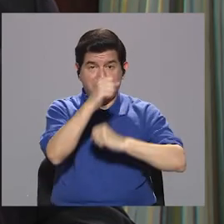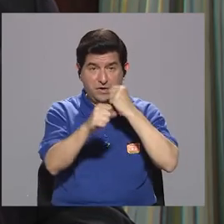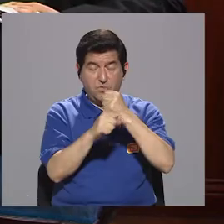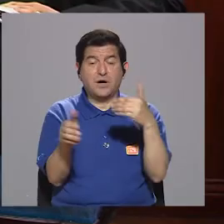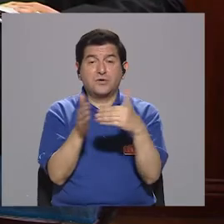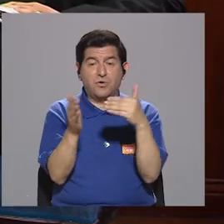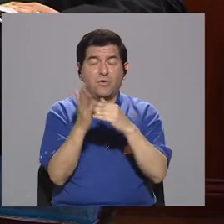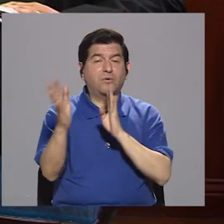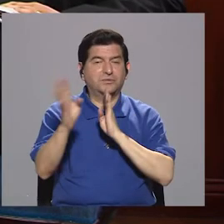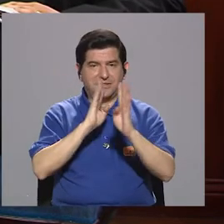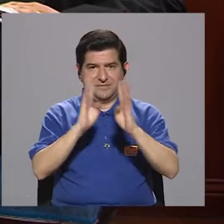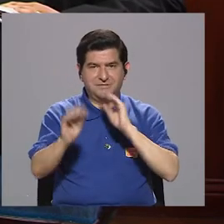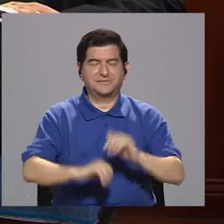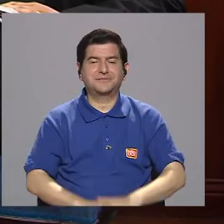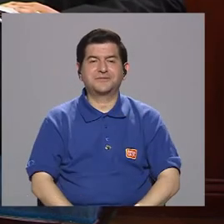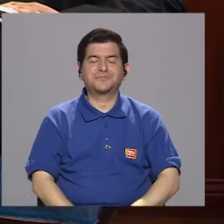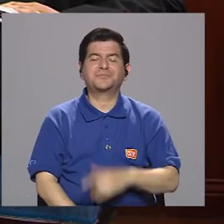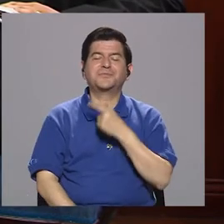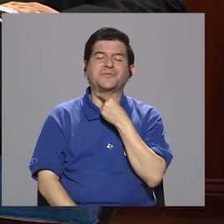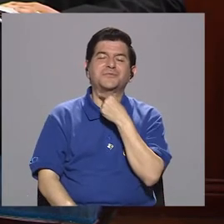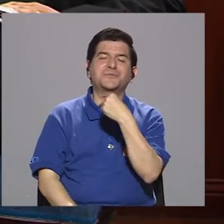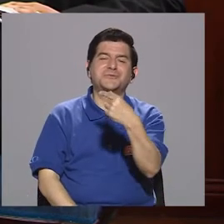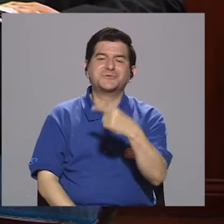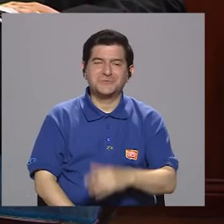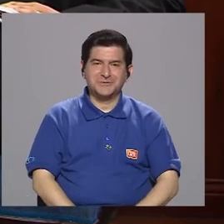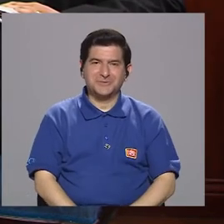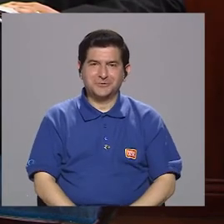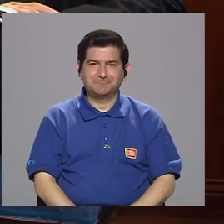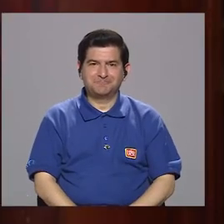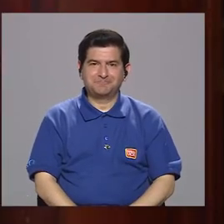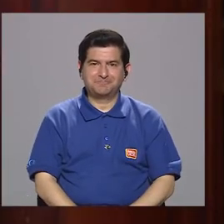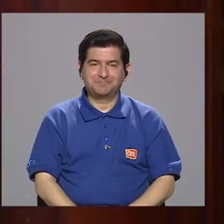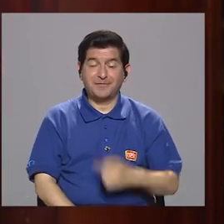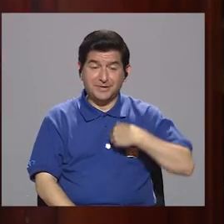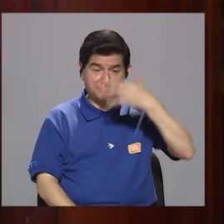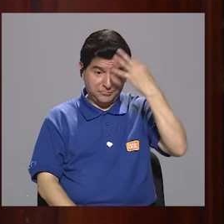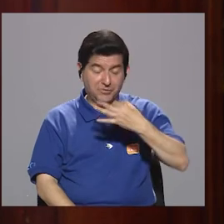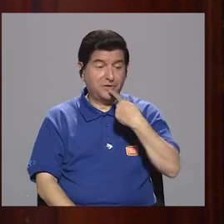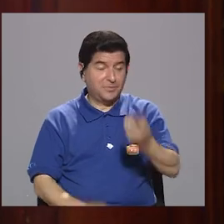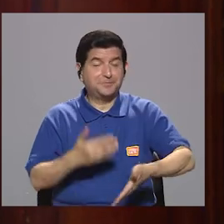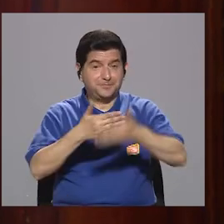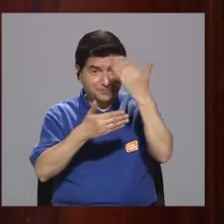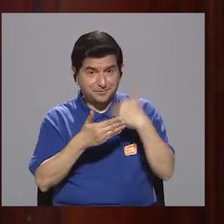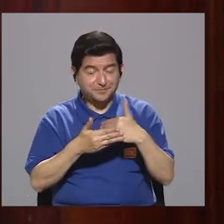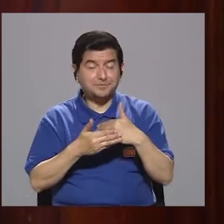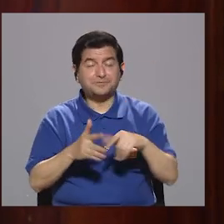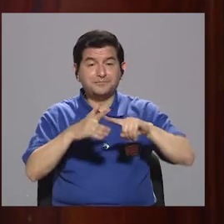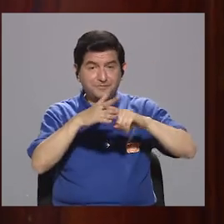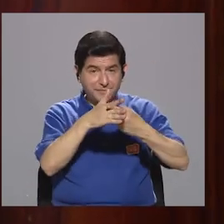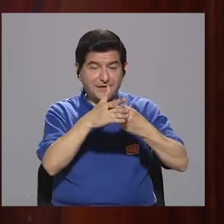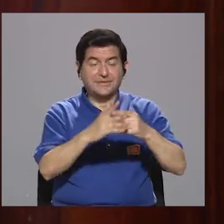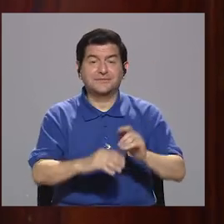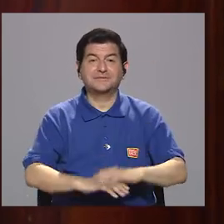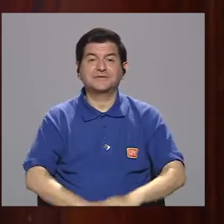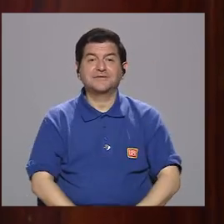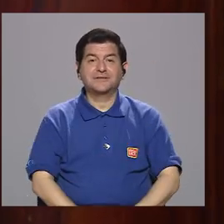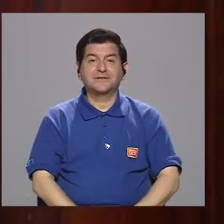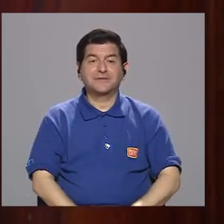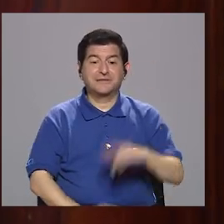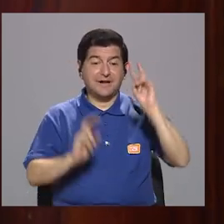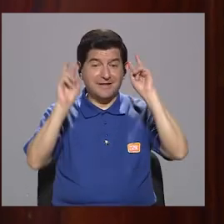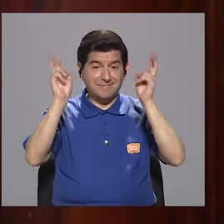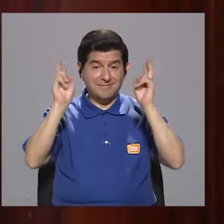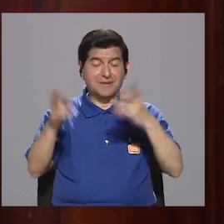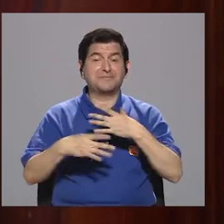año podamos tener una conversación otra vez. Con mucho gusto, con mucho gusto. Estamos a la orden, me parece, como le dije al principio de esta conversación, que estos